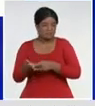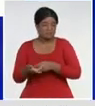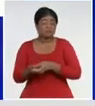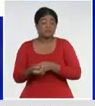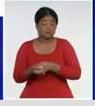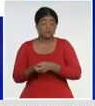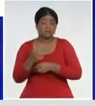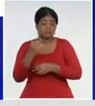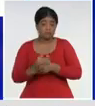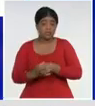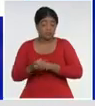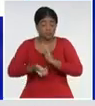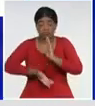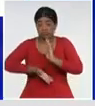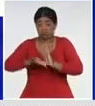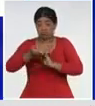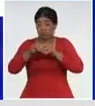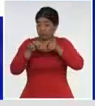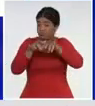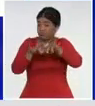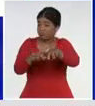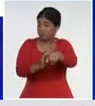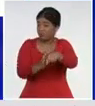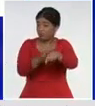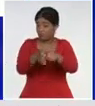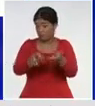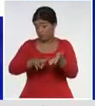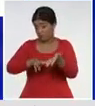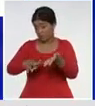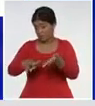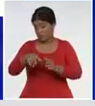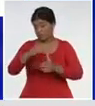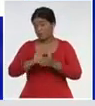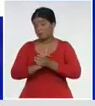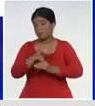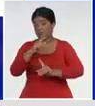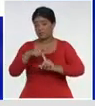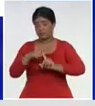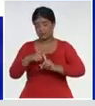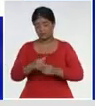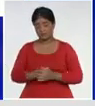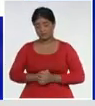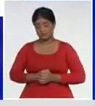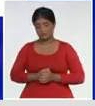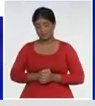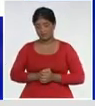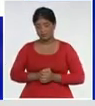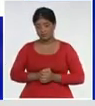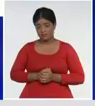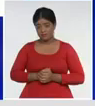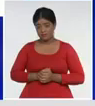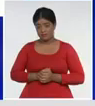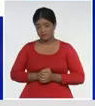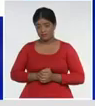incidencia, muy elevada, de la provincia, que la ubica, en el tercer lugar, y que además,